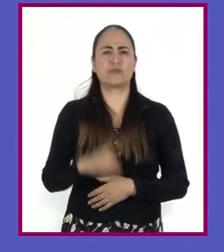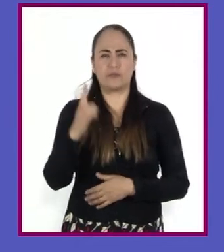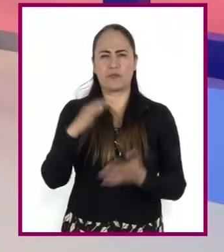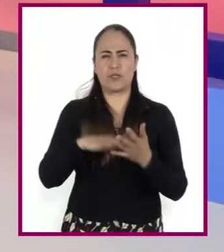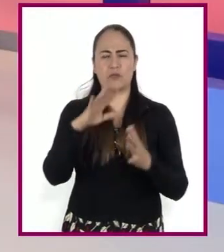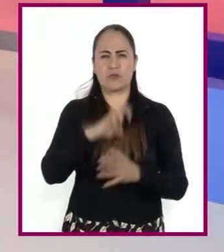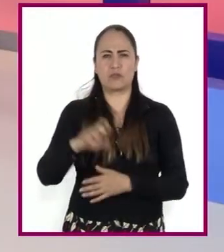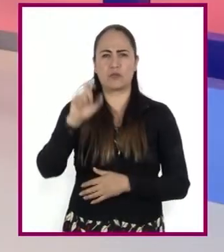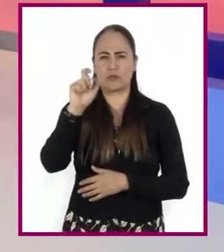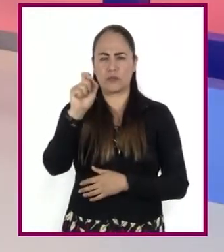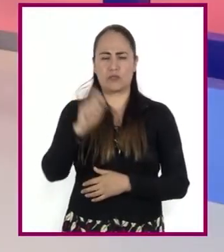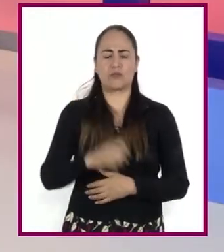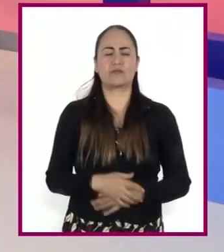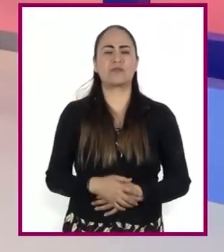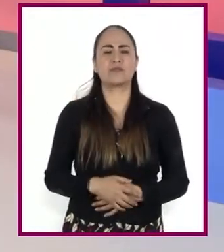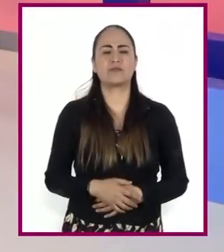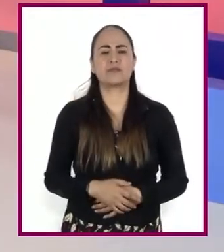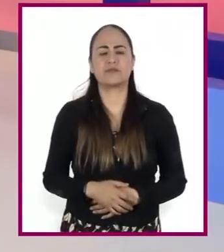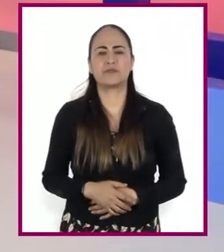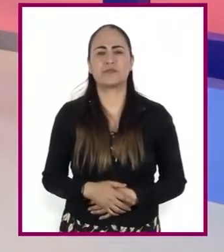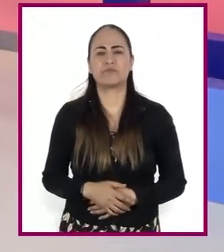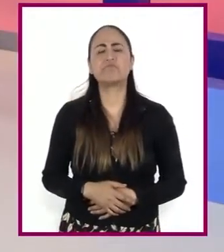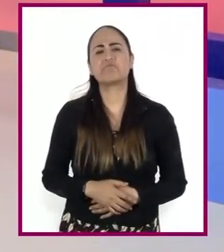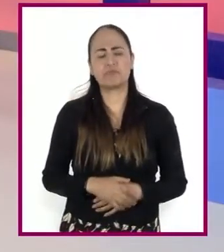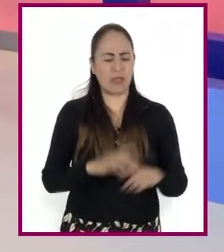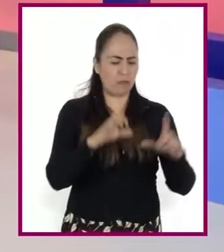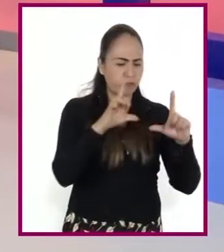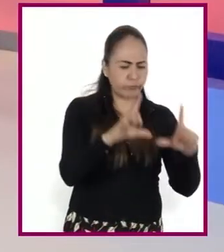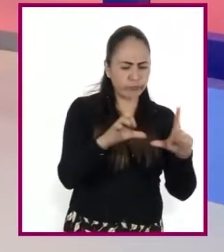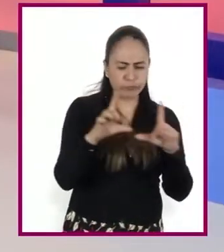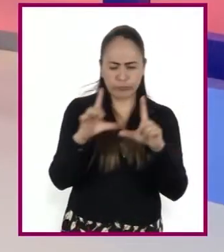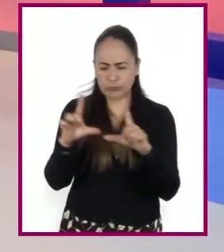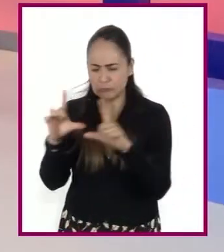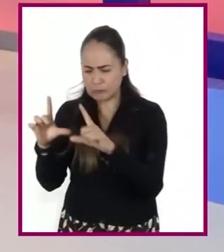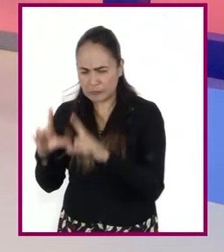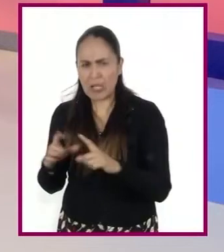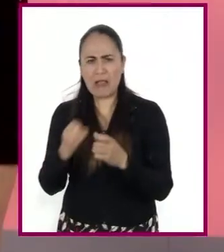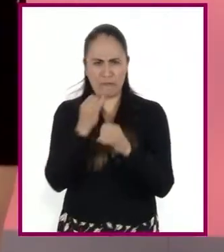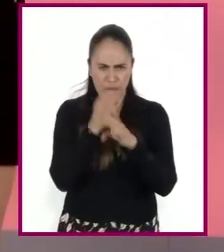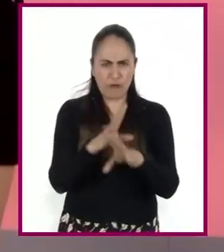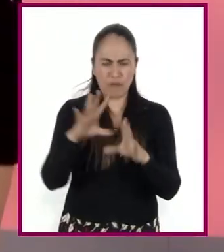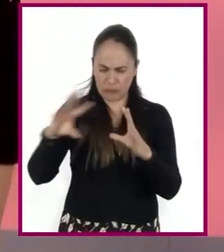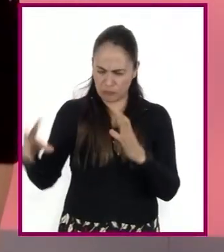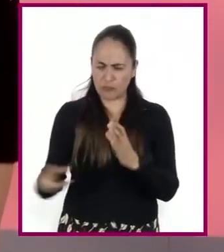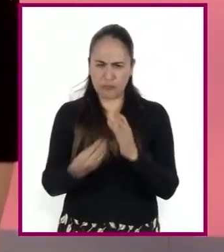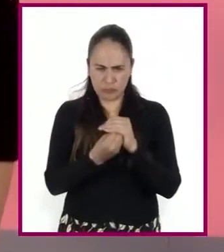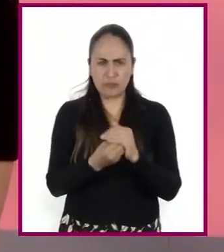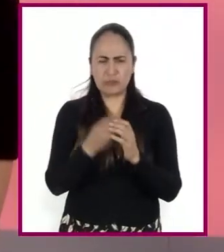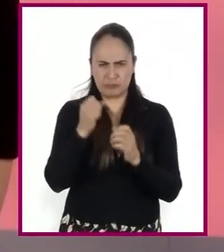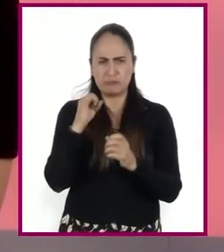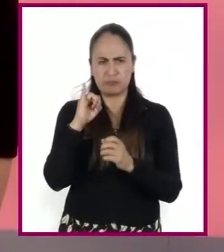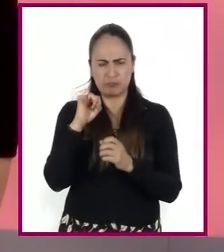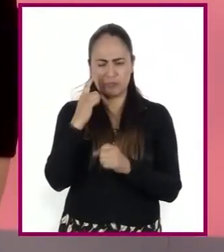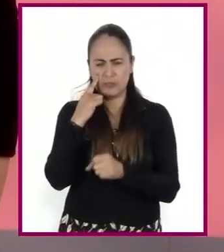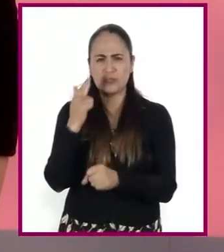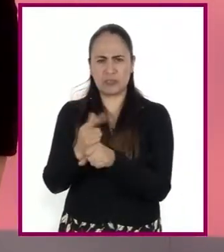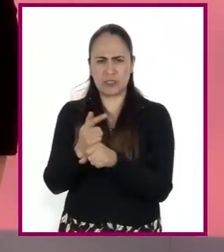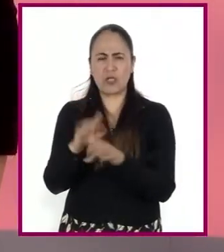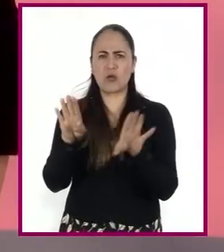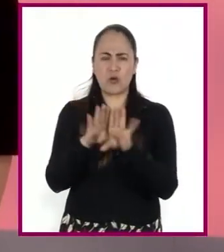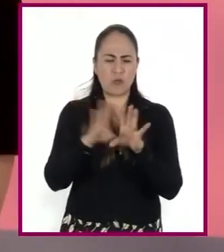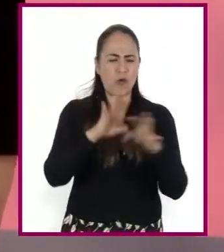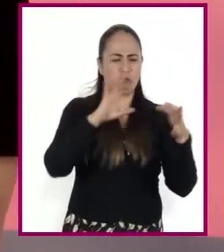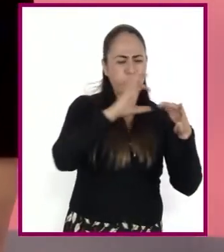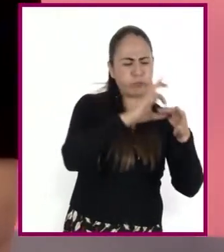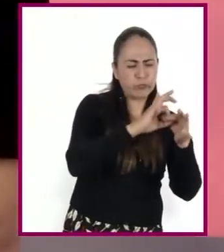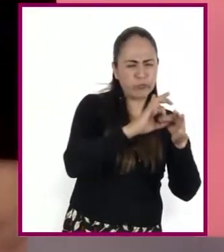Debo señalar que en muchos textos podemos localizar la información complementaria a partir de los conectores